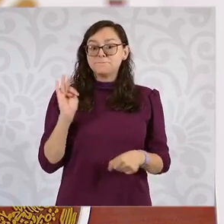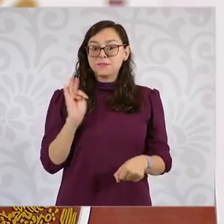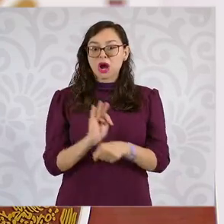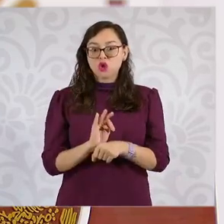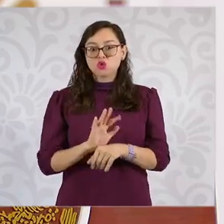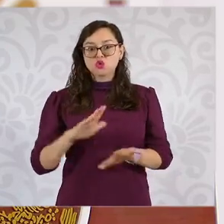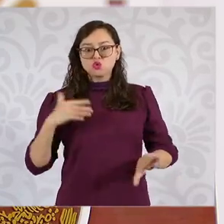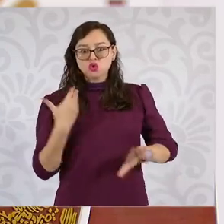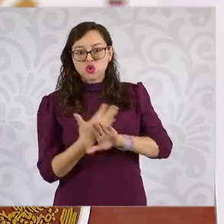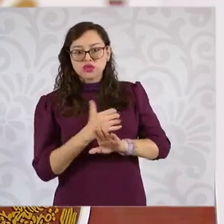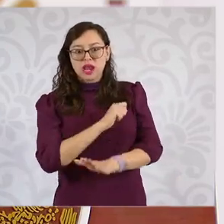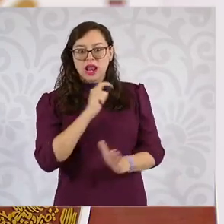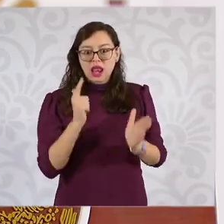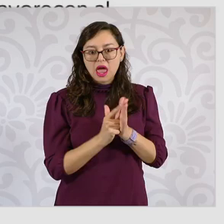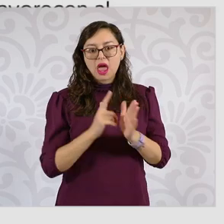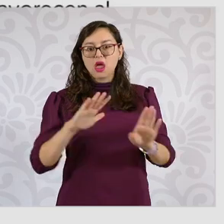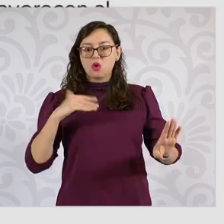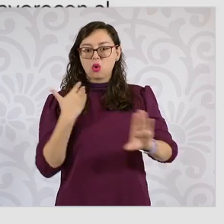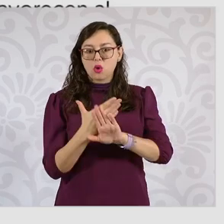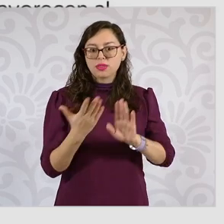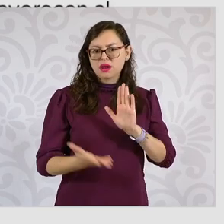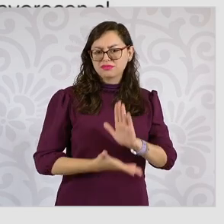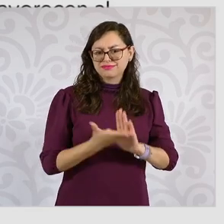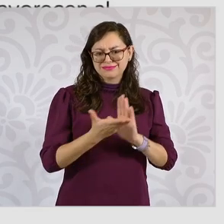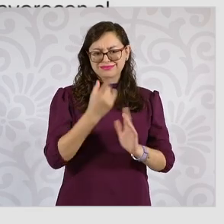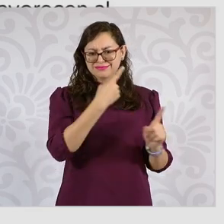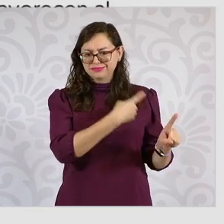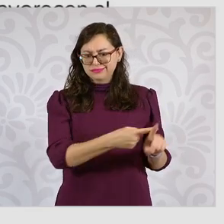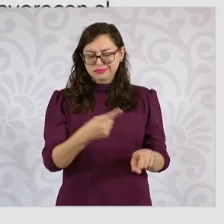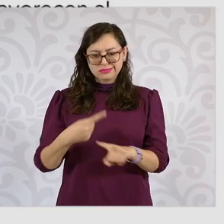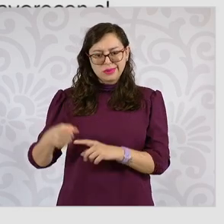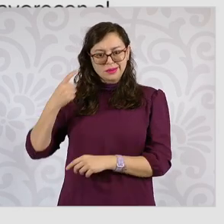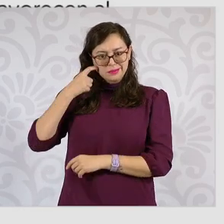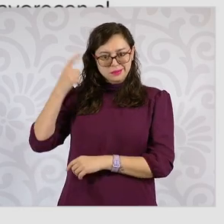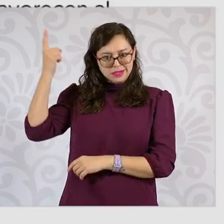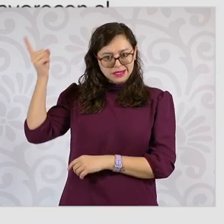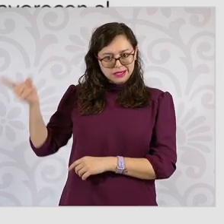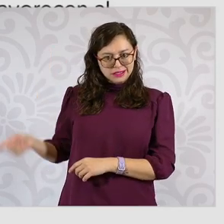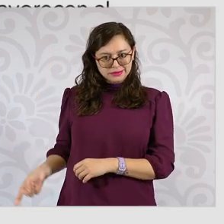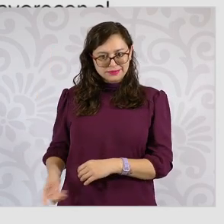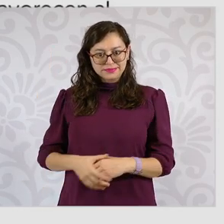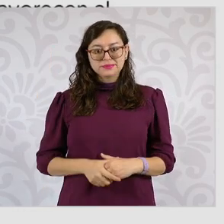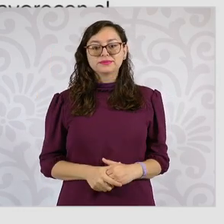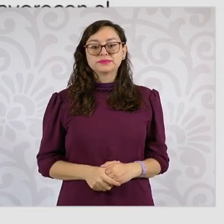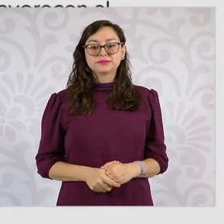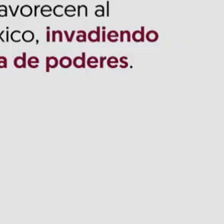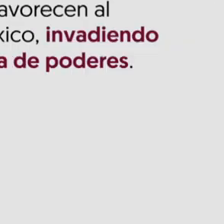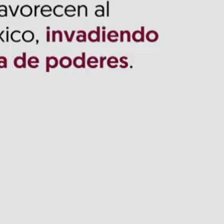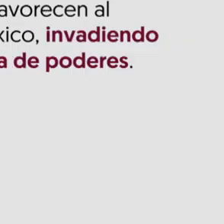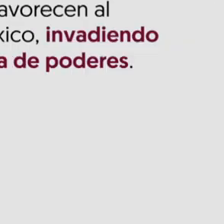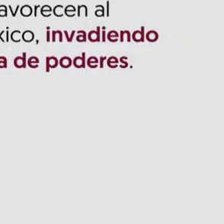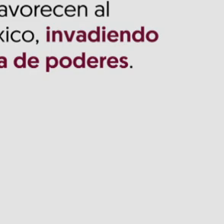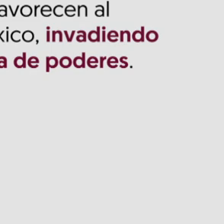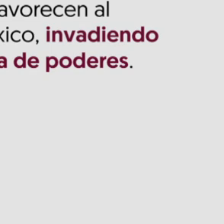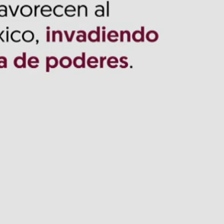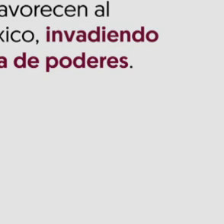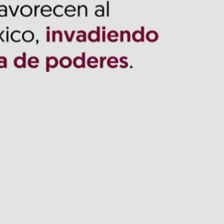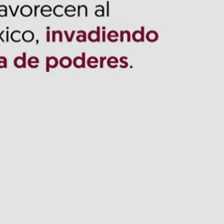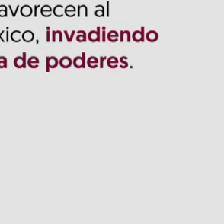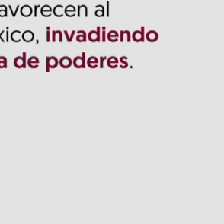contra leyes y obras y políticas públicas. A través de suspensiones, el Poder